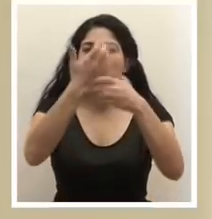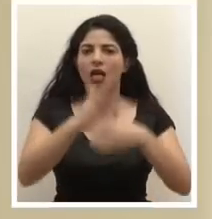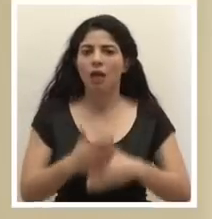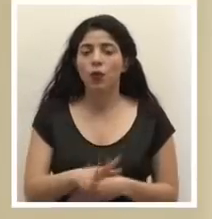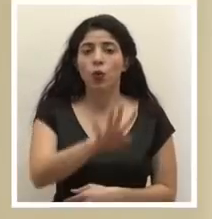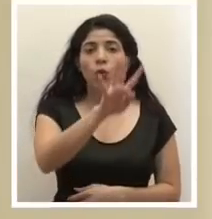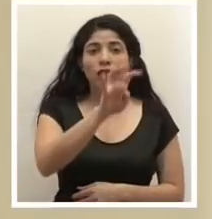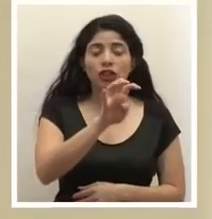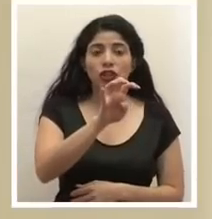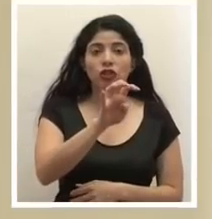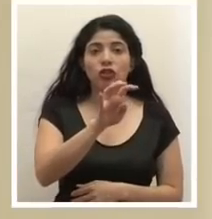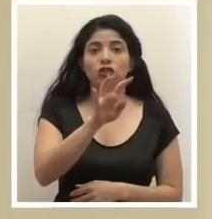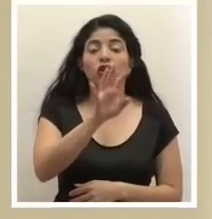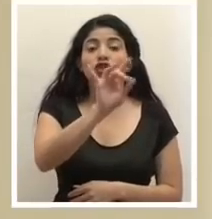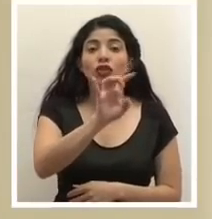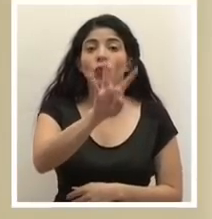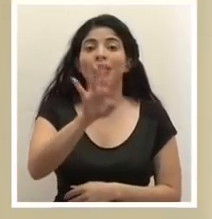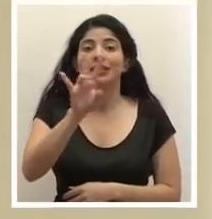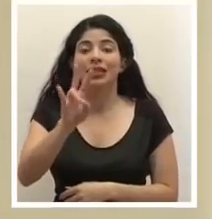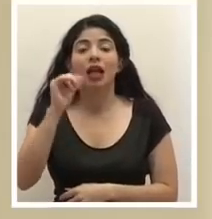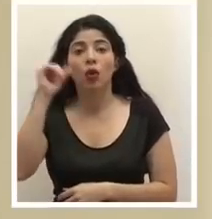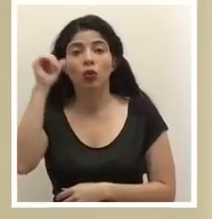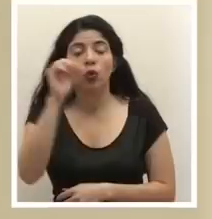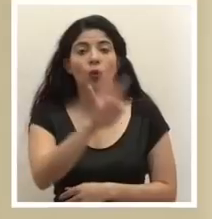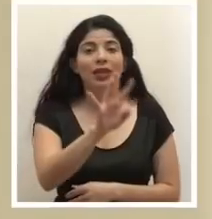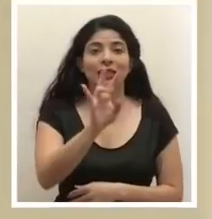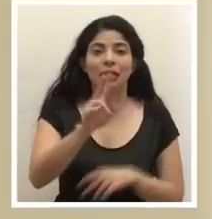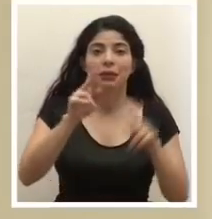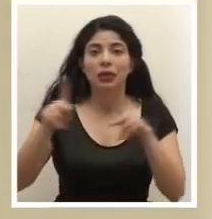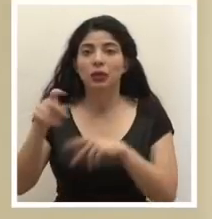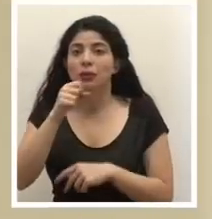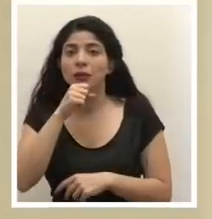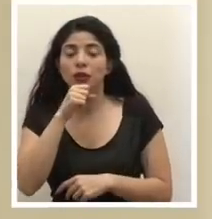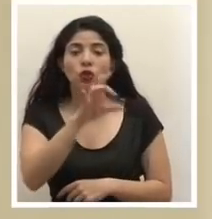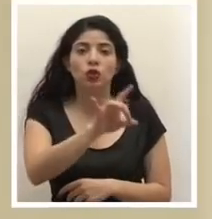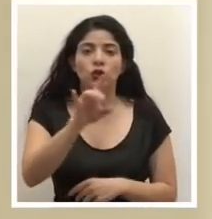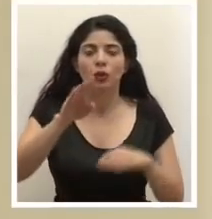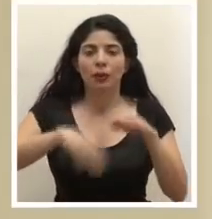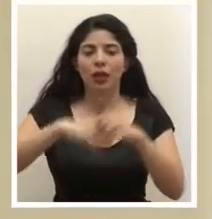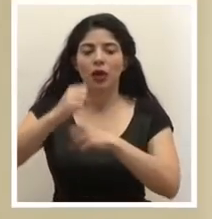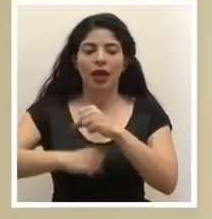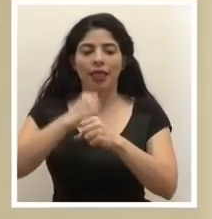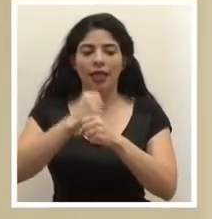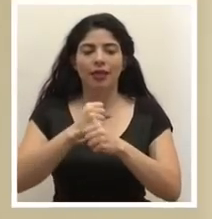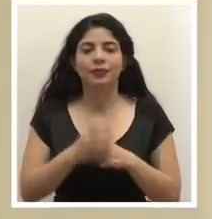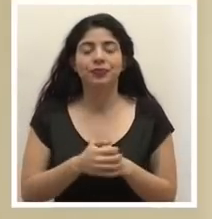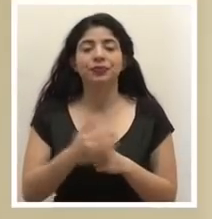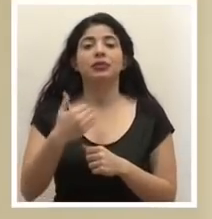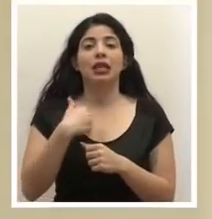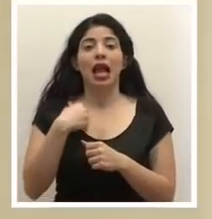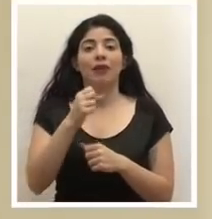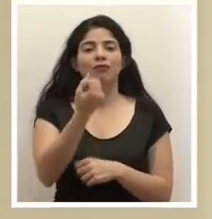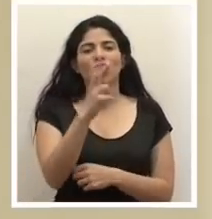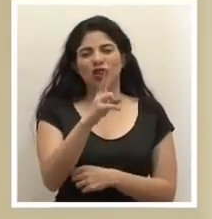847 adultos, 47 personas mayores y 88 menores de edad. Se registran